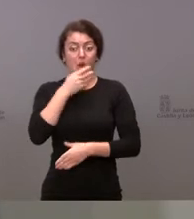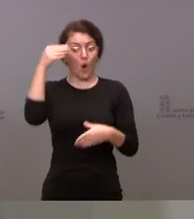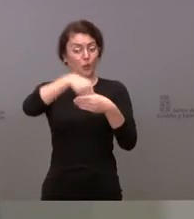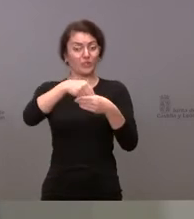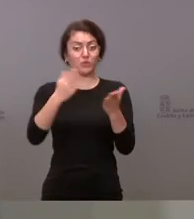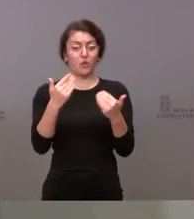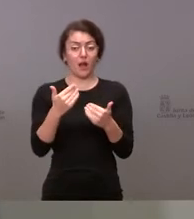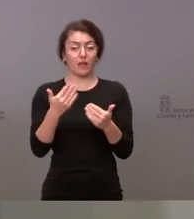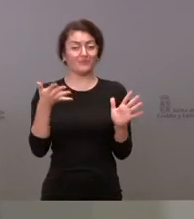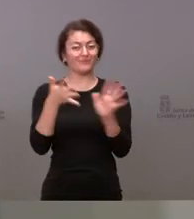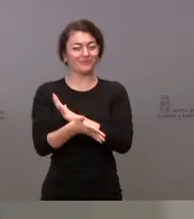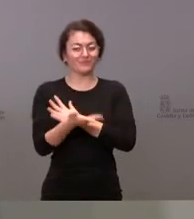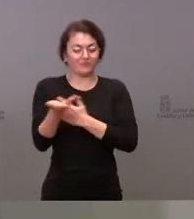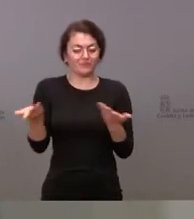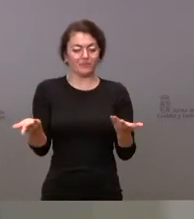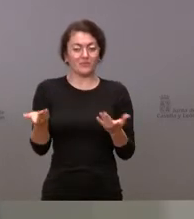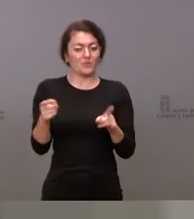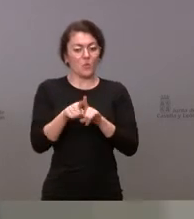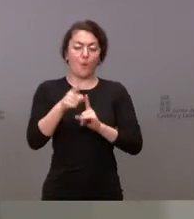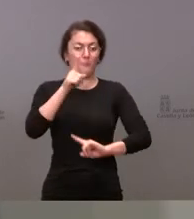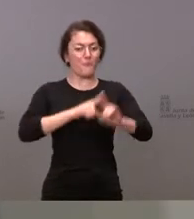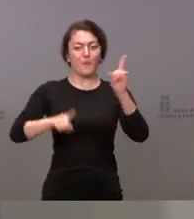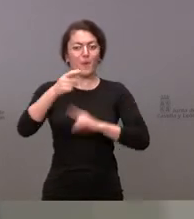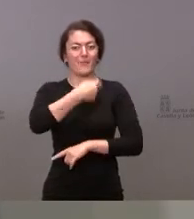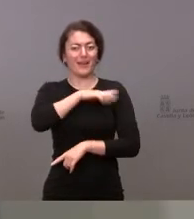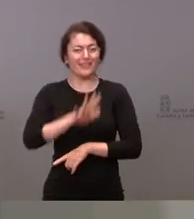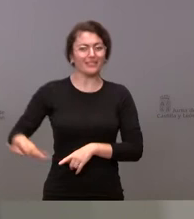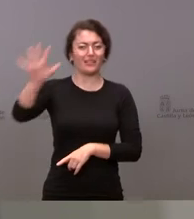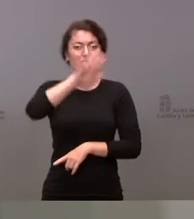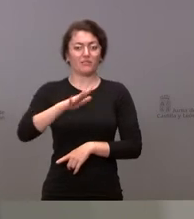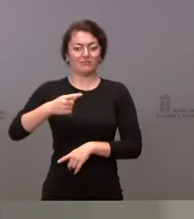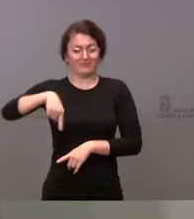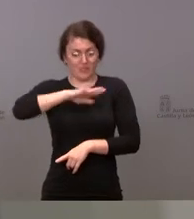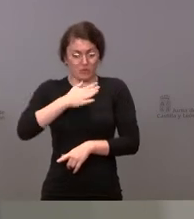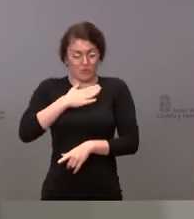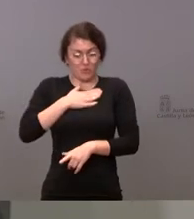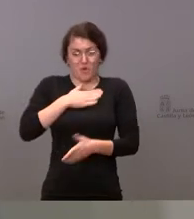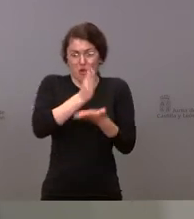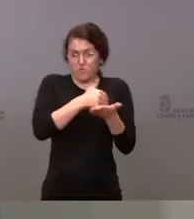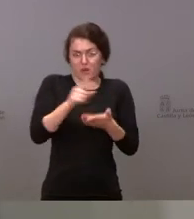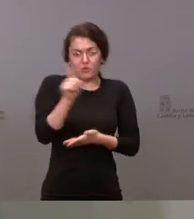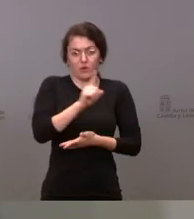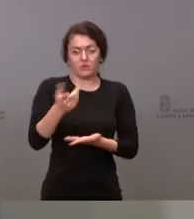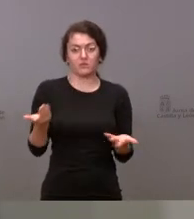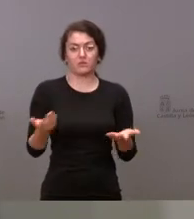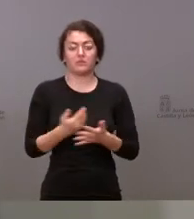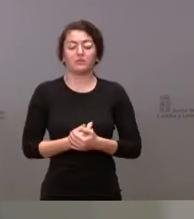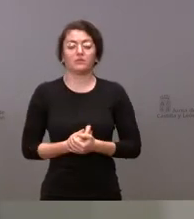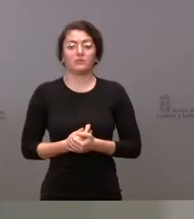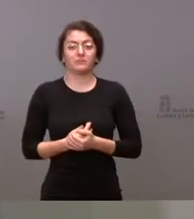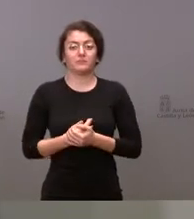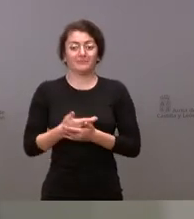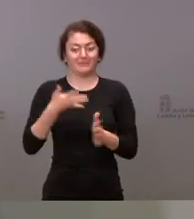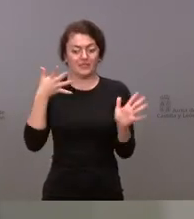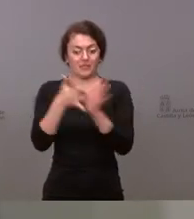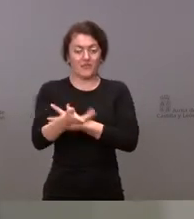nosotros, este es un problema que es un problema a nivel nacional, que no se limita a nuestra Administración autonómica, es un problema que